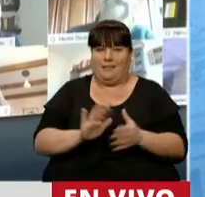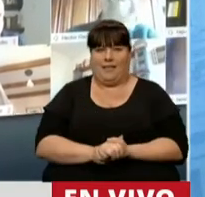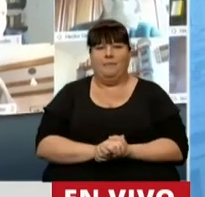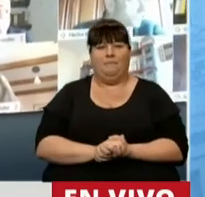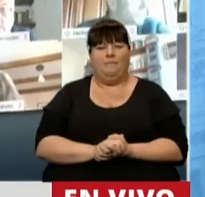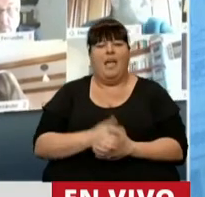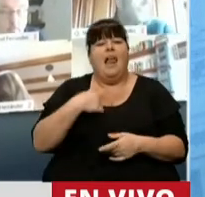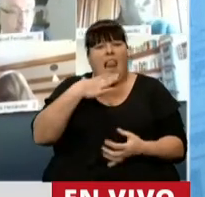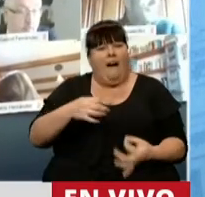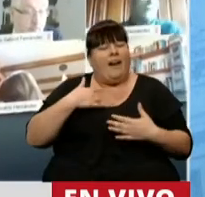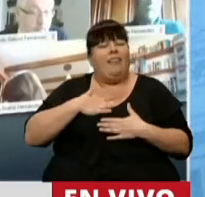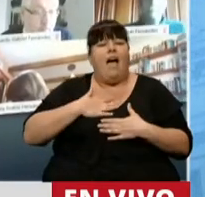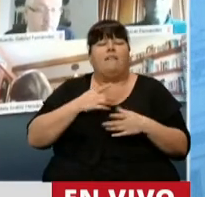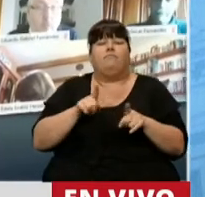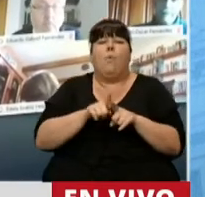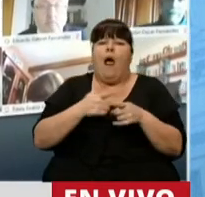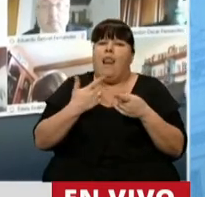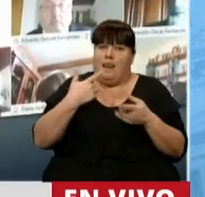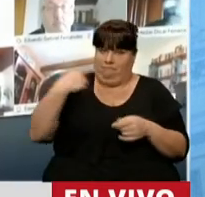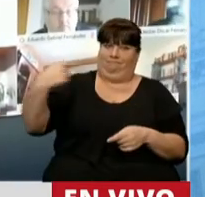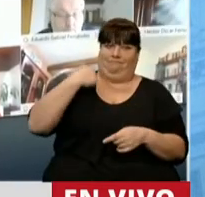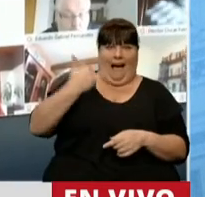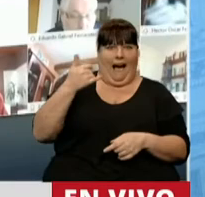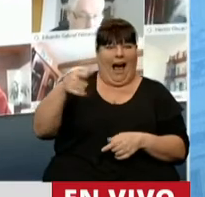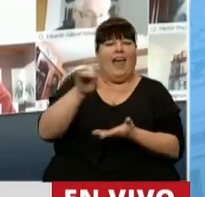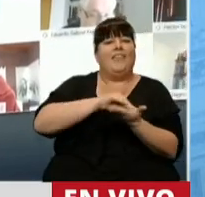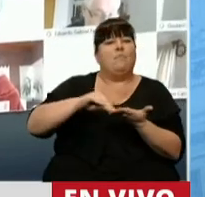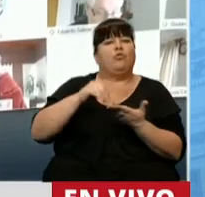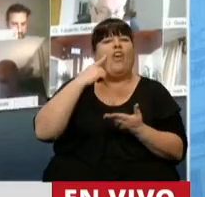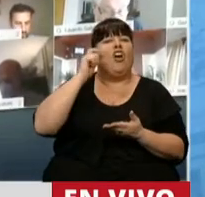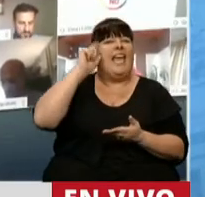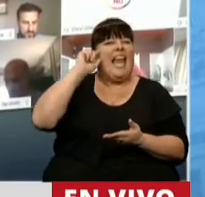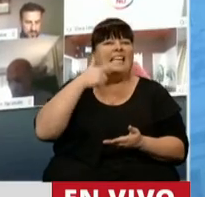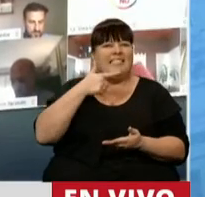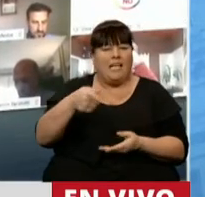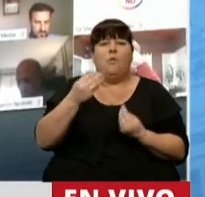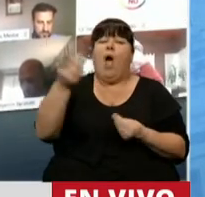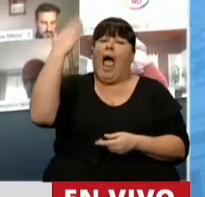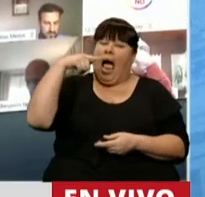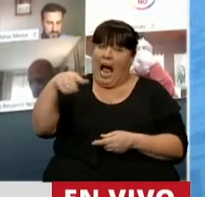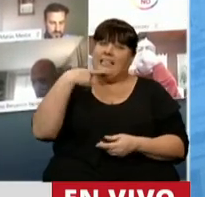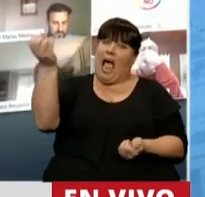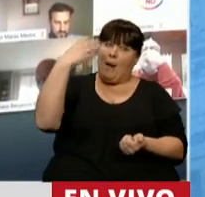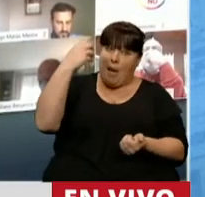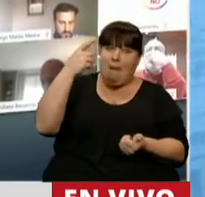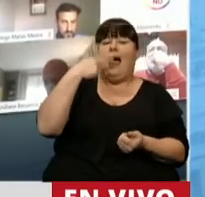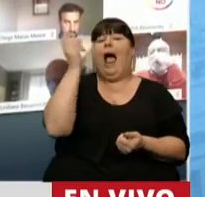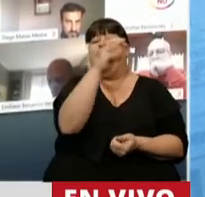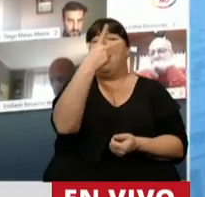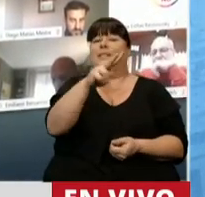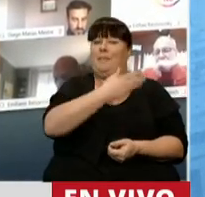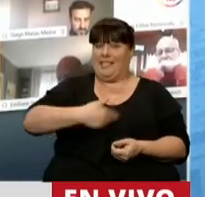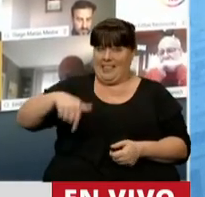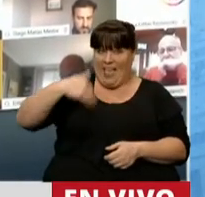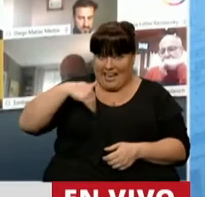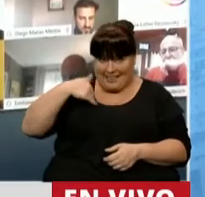Y realmente me siento absolutamente agraviada por el diputado Iglesias, porque cuando él agravia a la vicepresidenta de